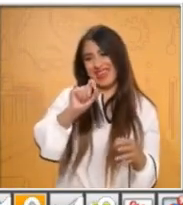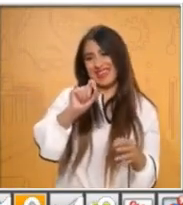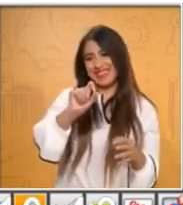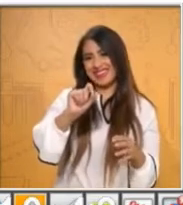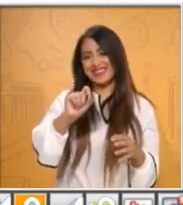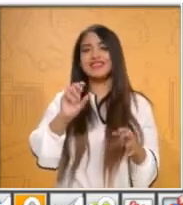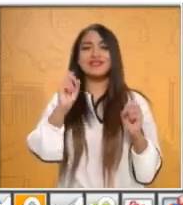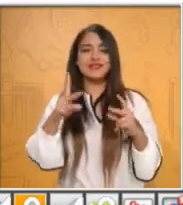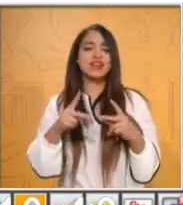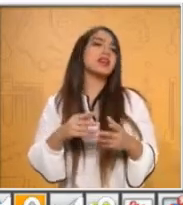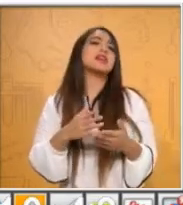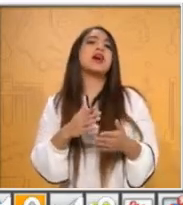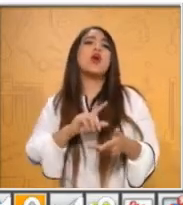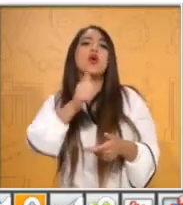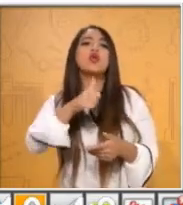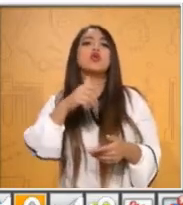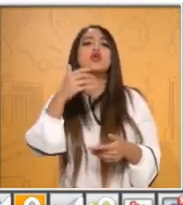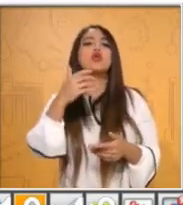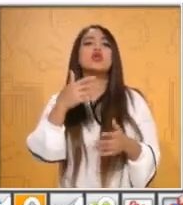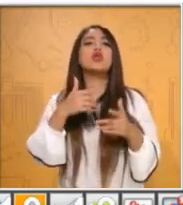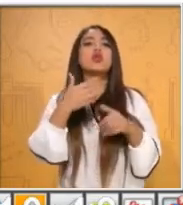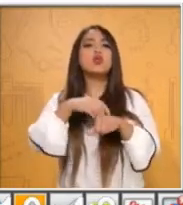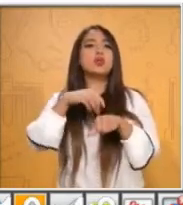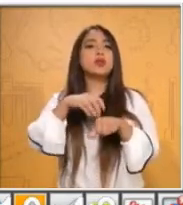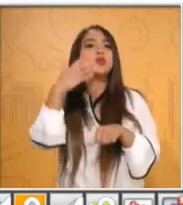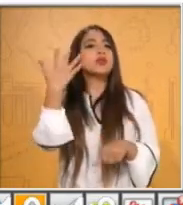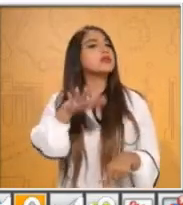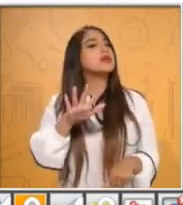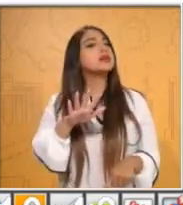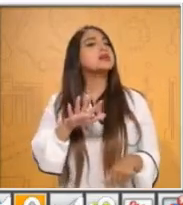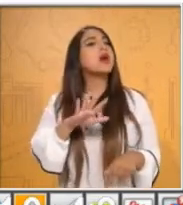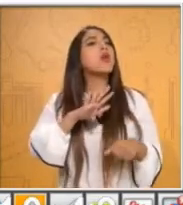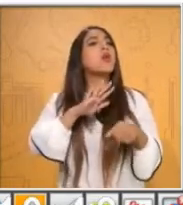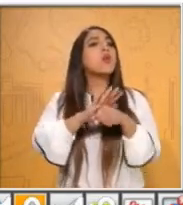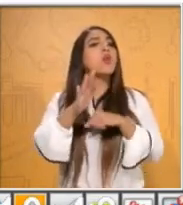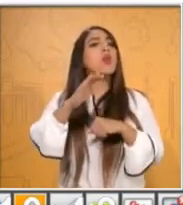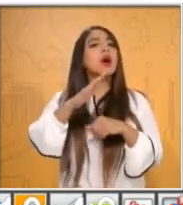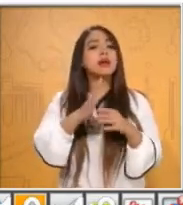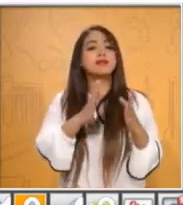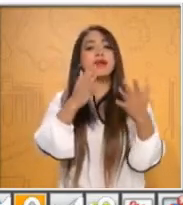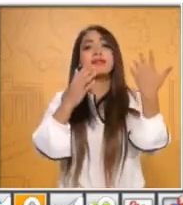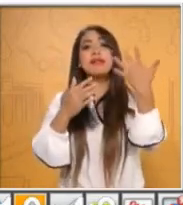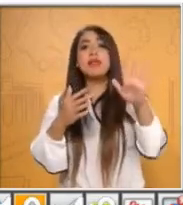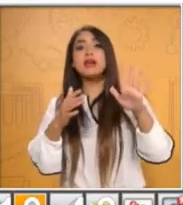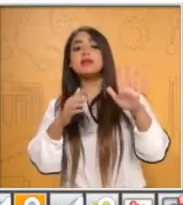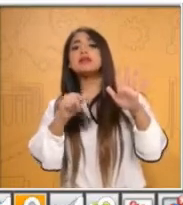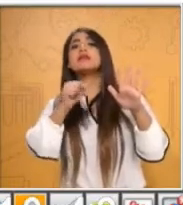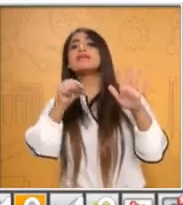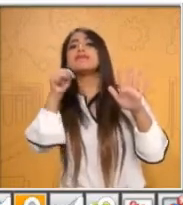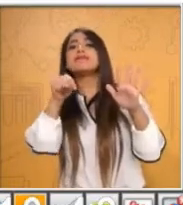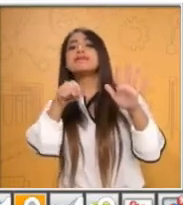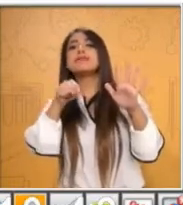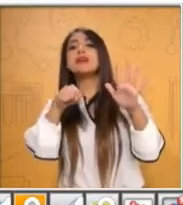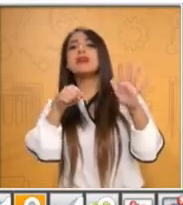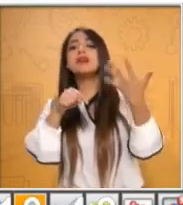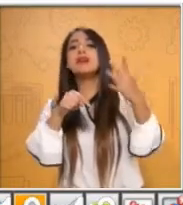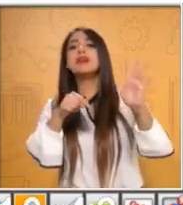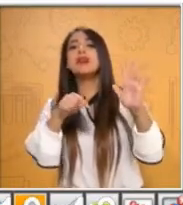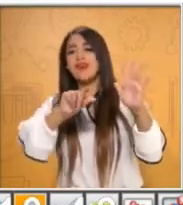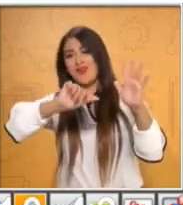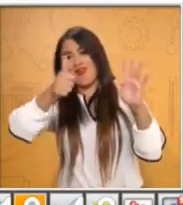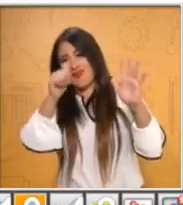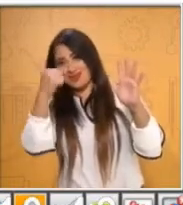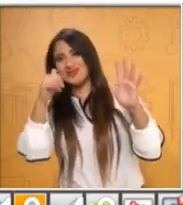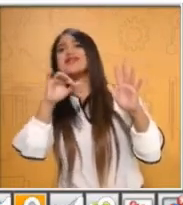número está después del 10? ¿Cuál será? será? El 11.